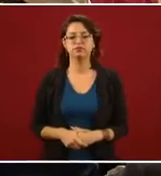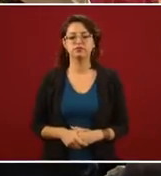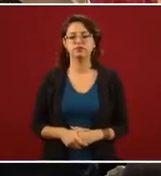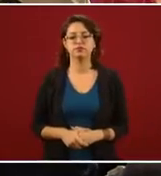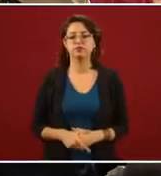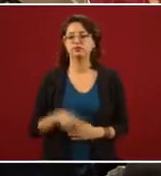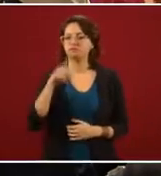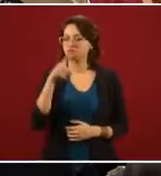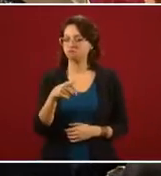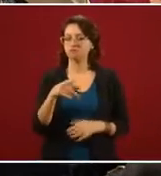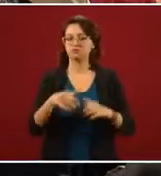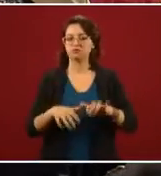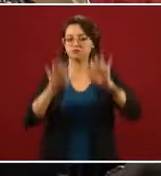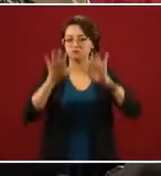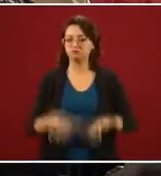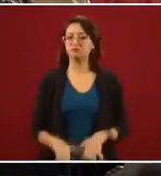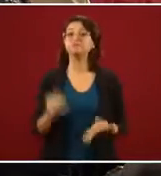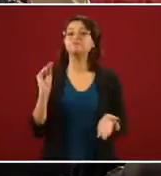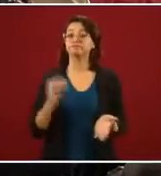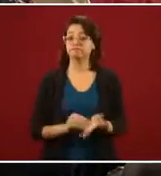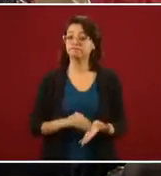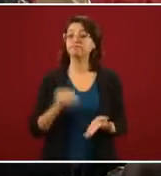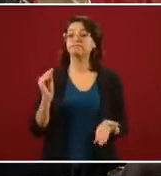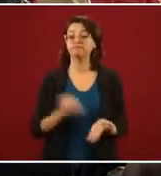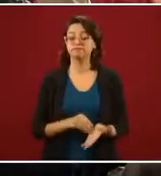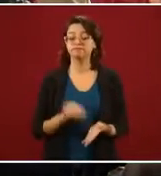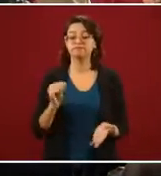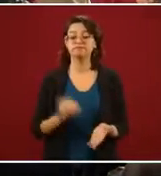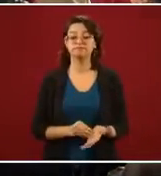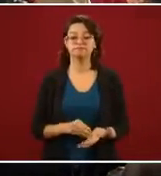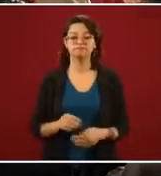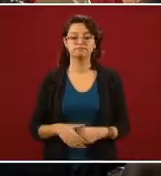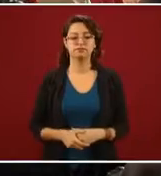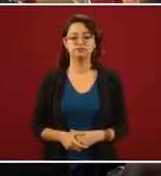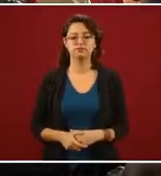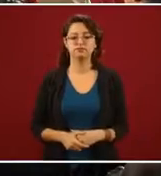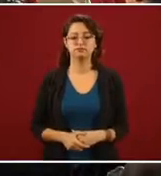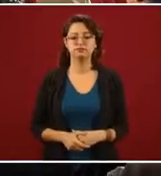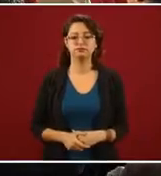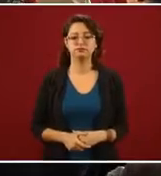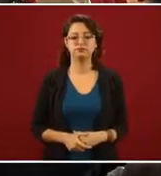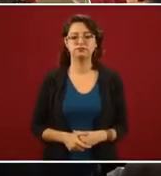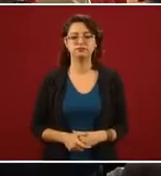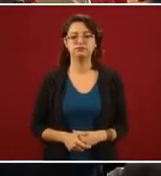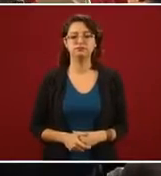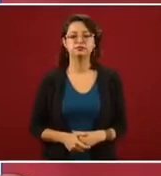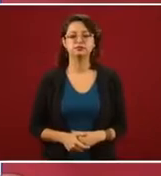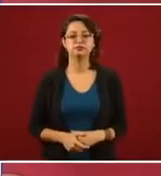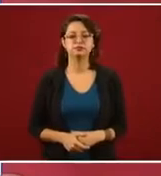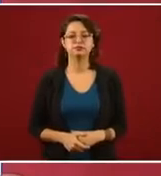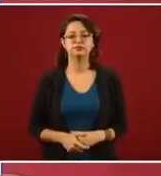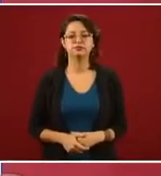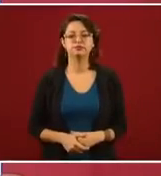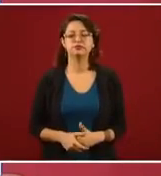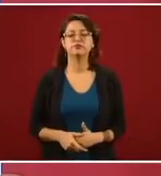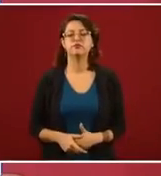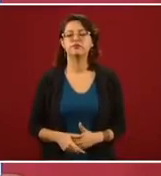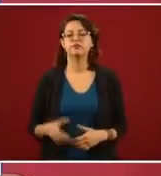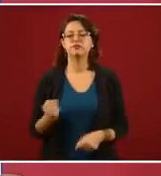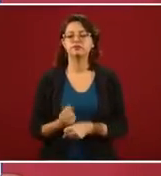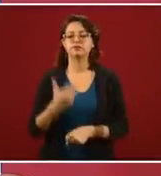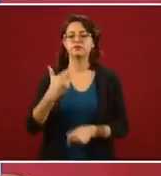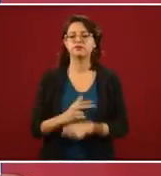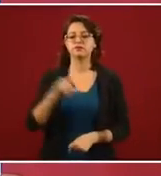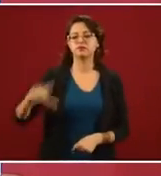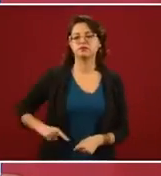es vigente a los secretarios del gobierno federal, a los